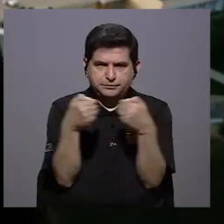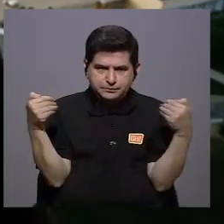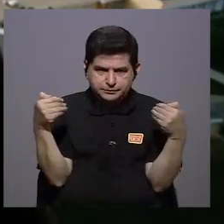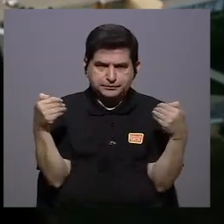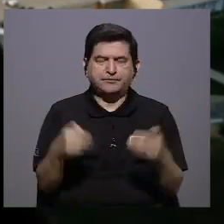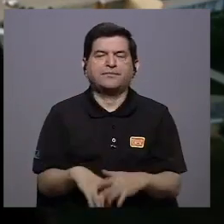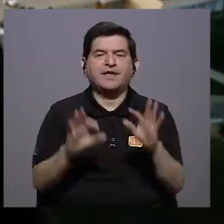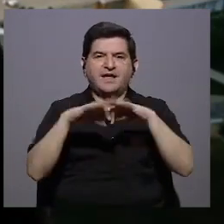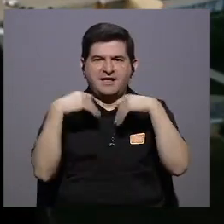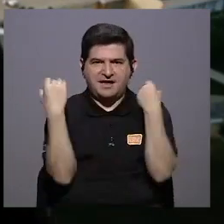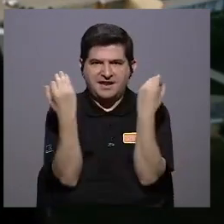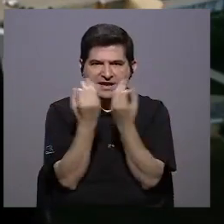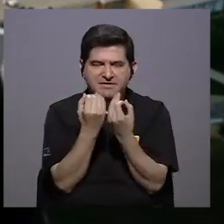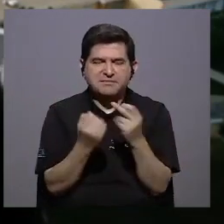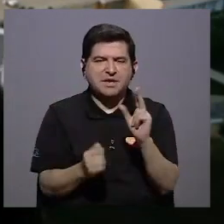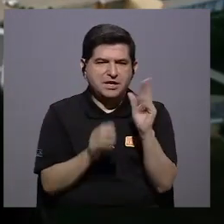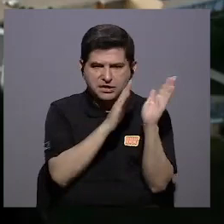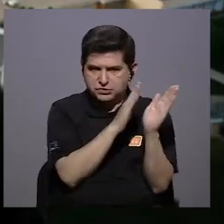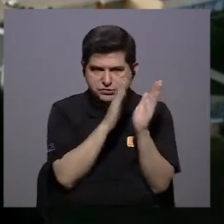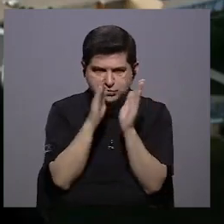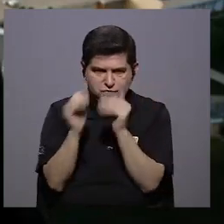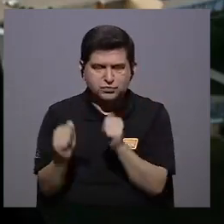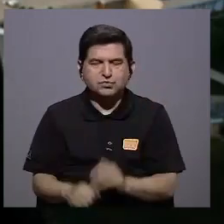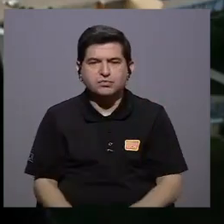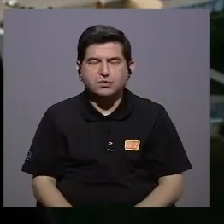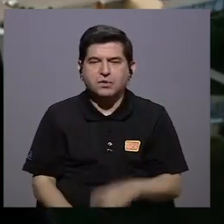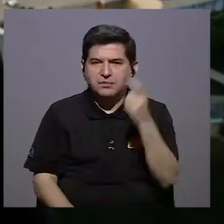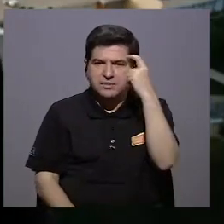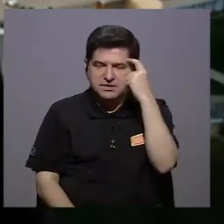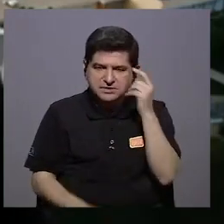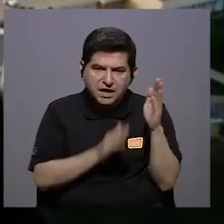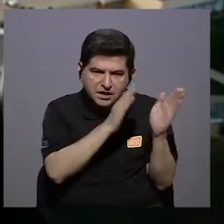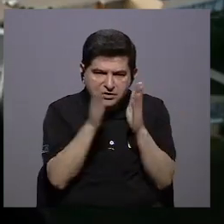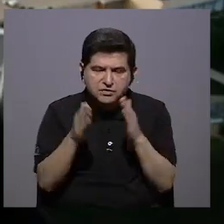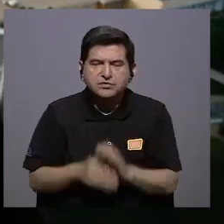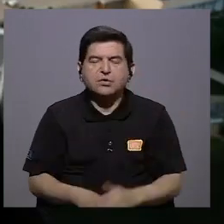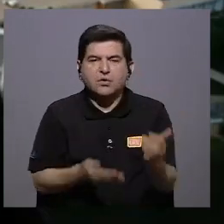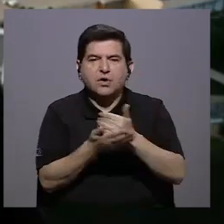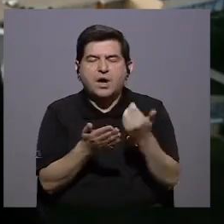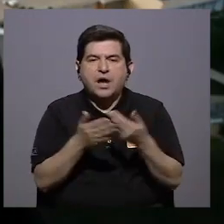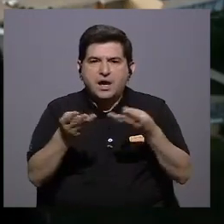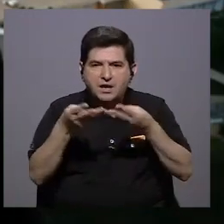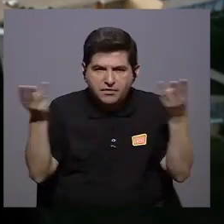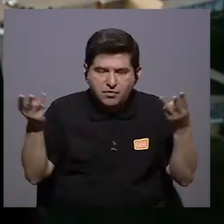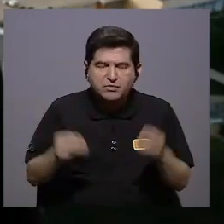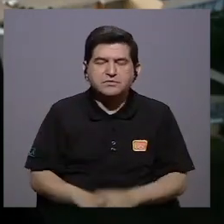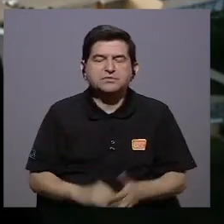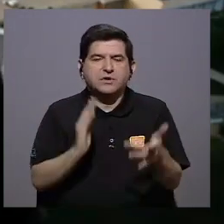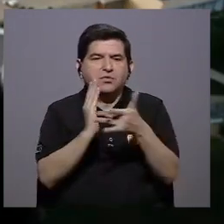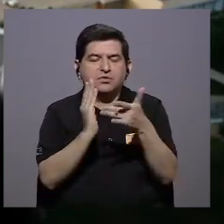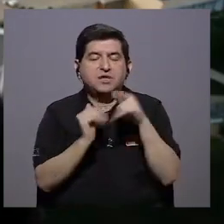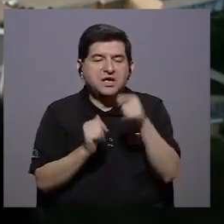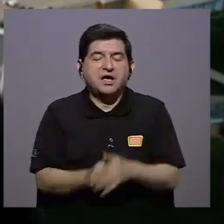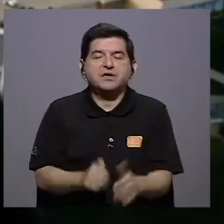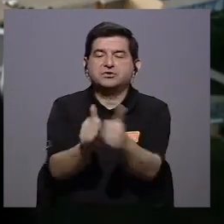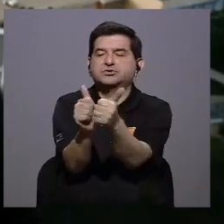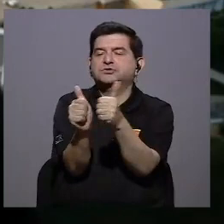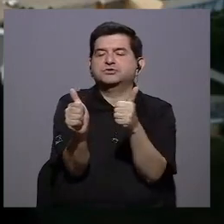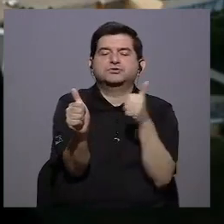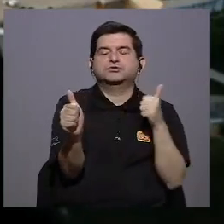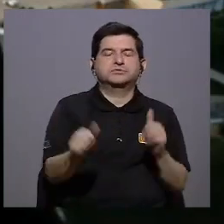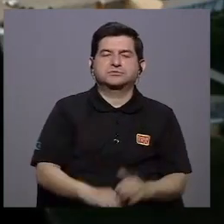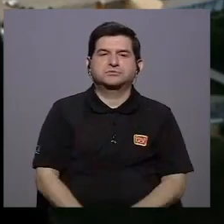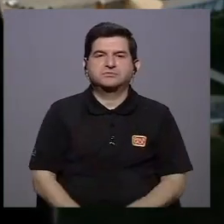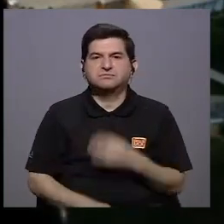las familias que no están preparadas ya digo en términos de formación en términos de recursos materiales en términos de TIC se están quedando atrás